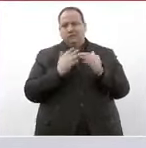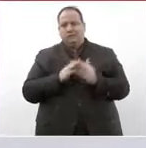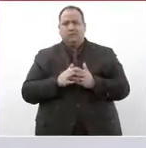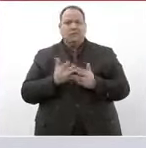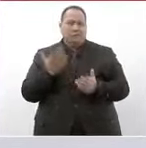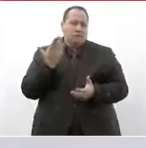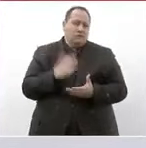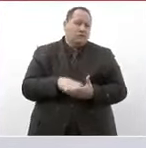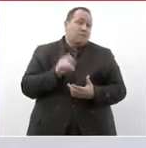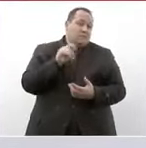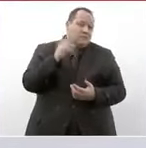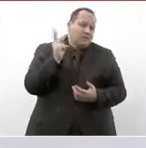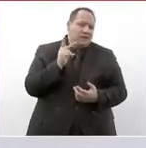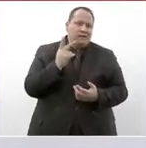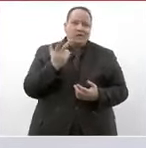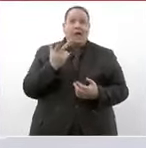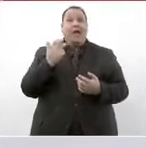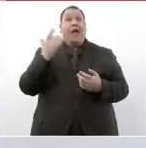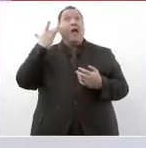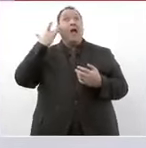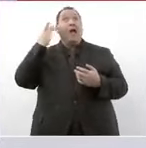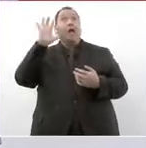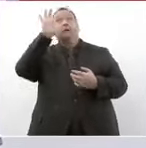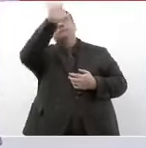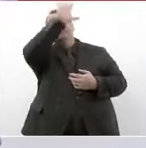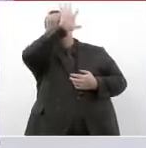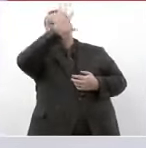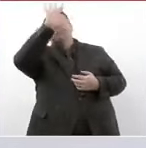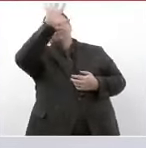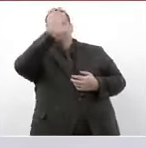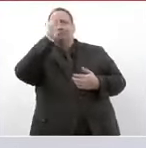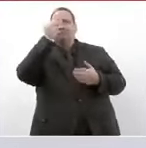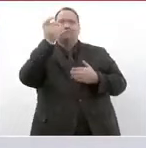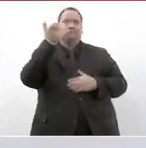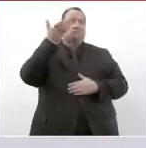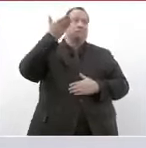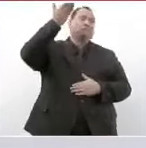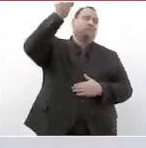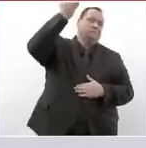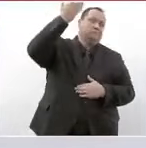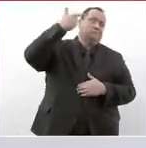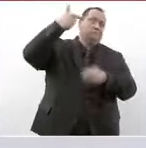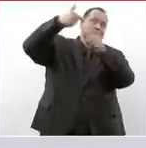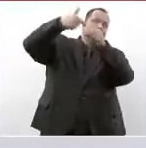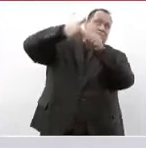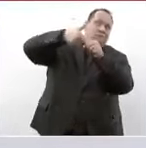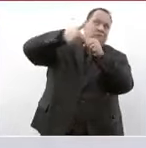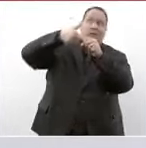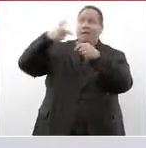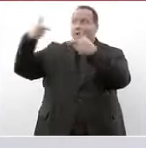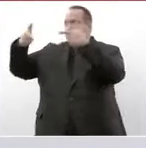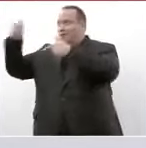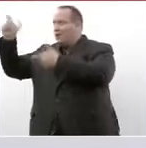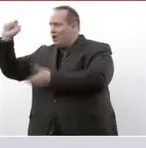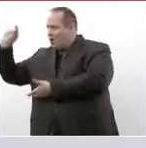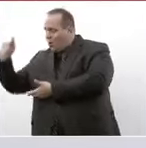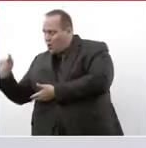enfrente está California que son más caras las gasolinas que en Texas